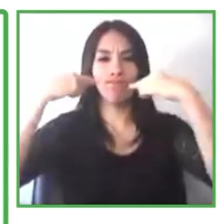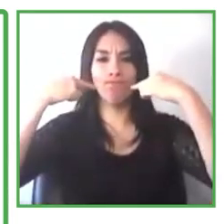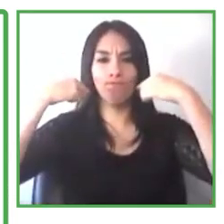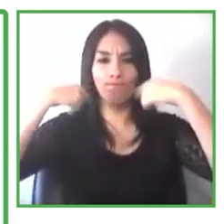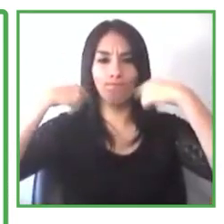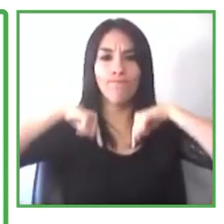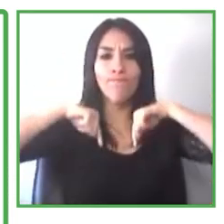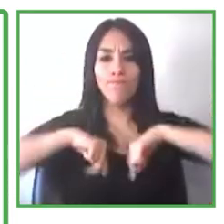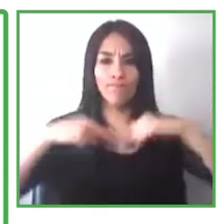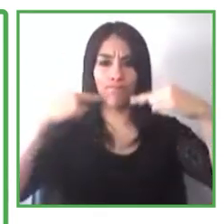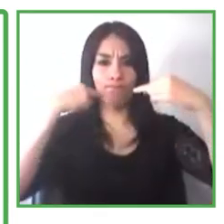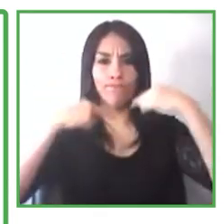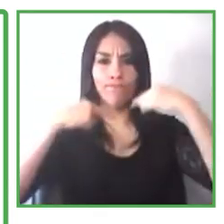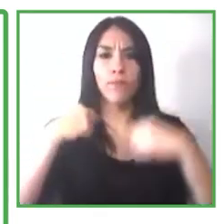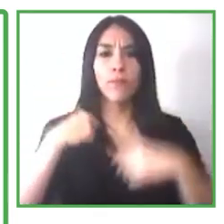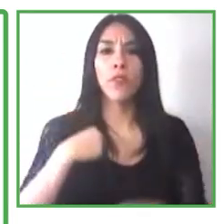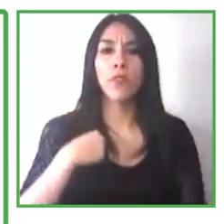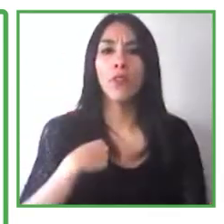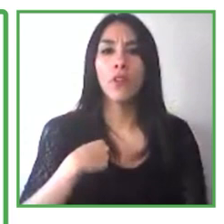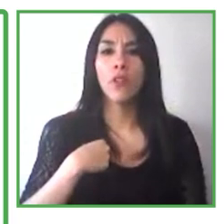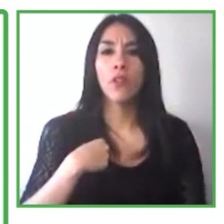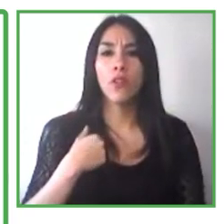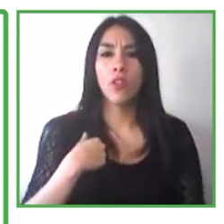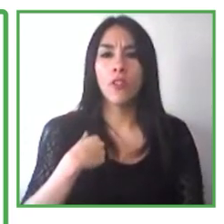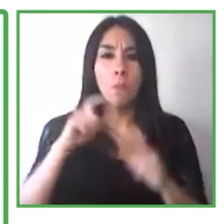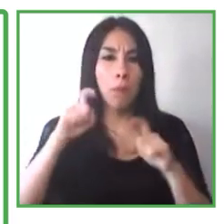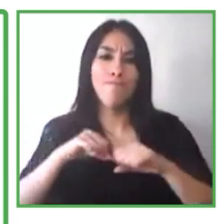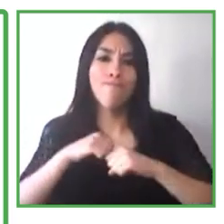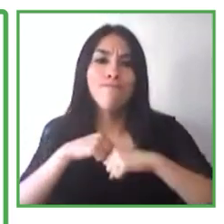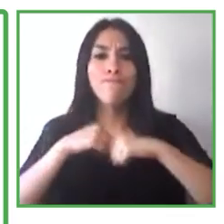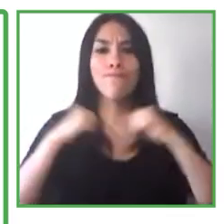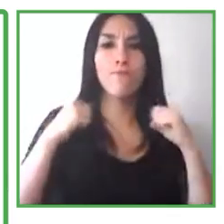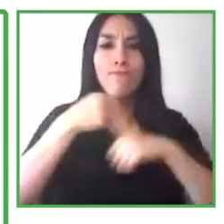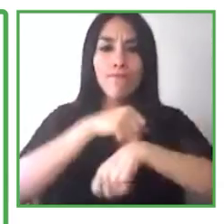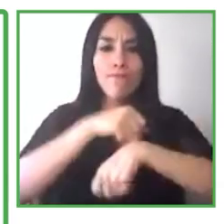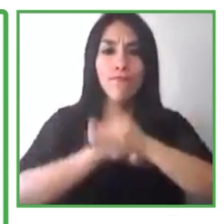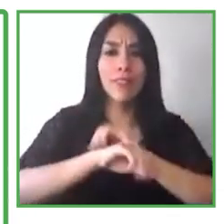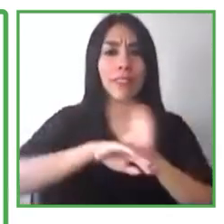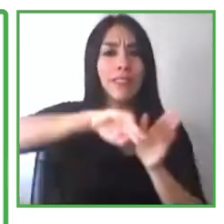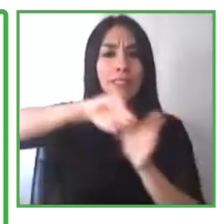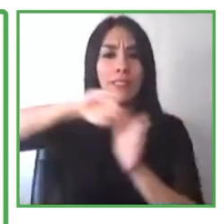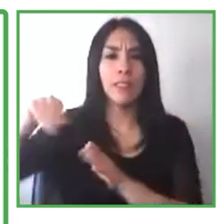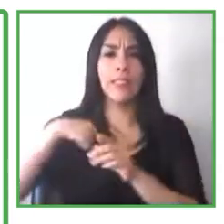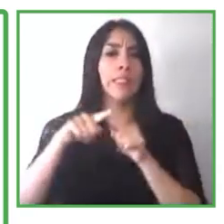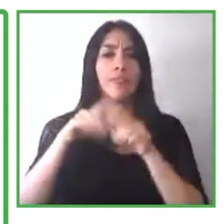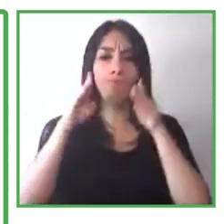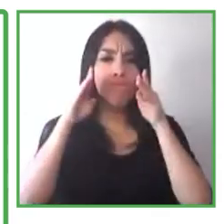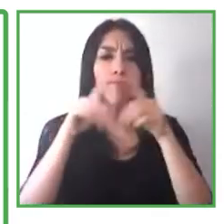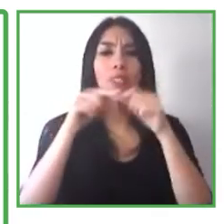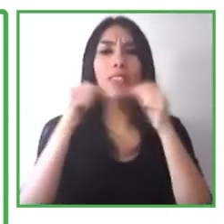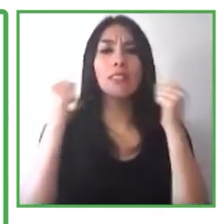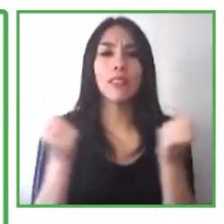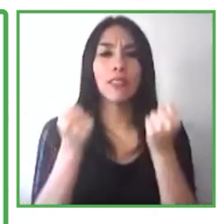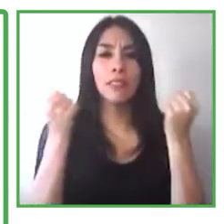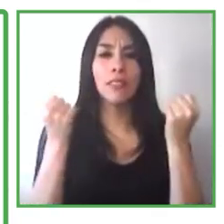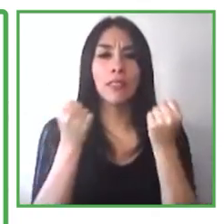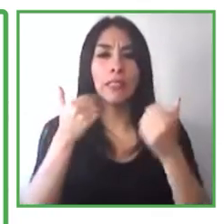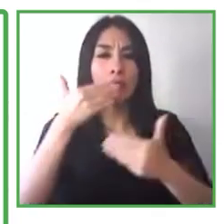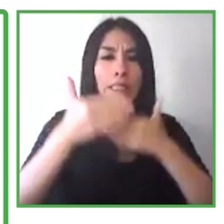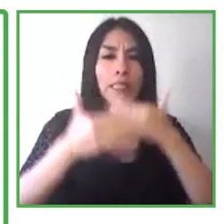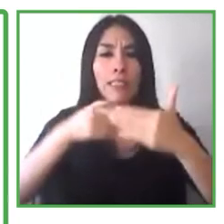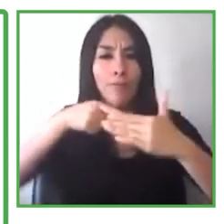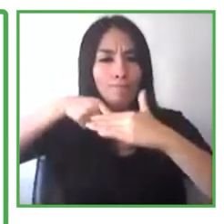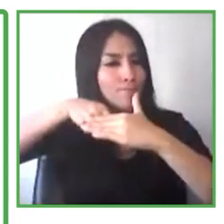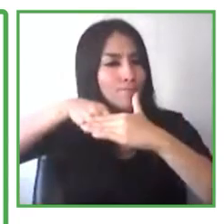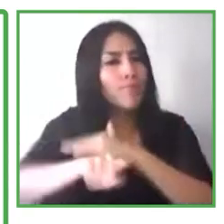podemos encontrar las barreras al empleo que es solamente el acceso al empleo. Los procesos de reclutamiento, los